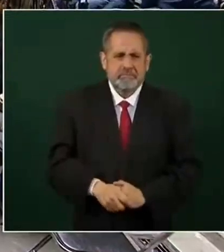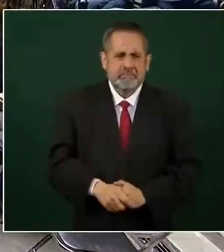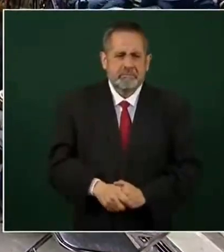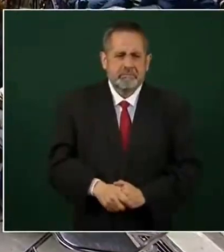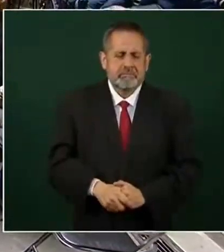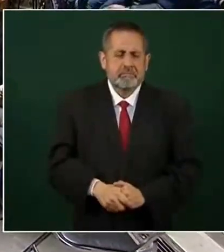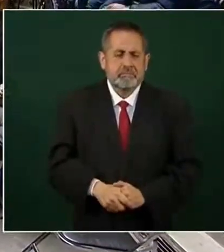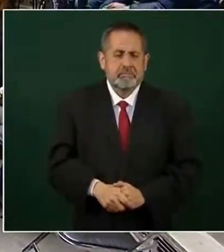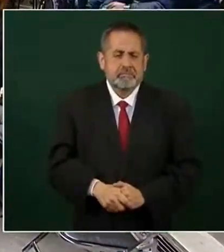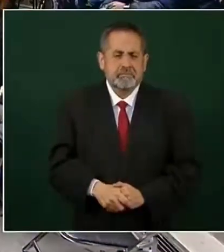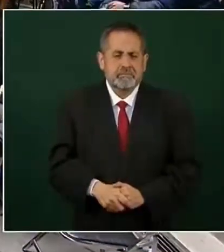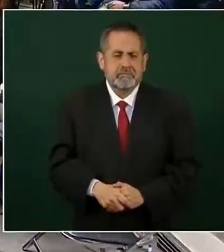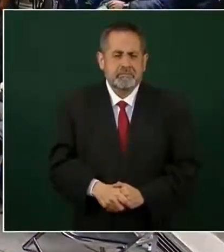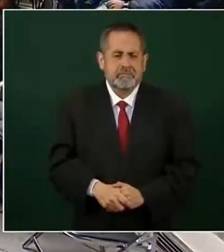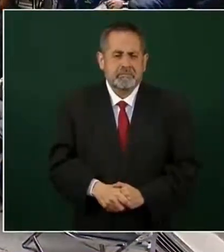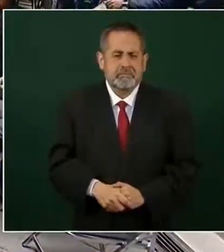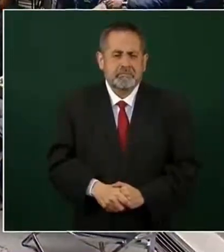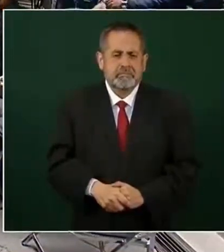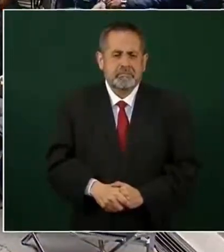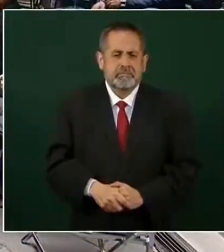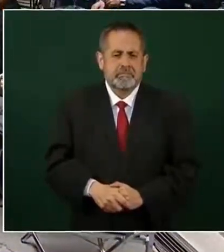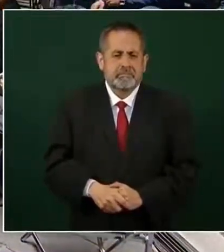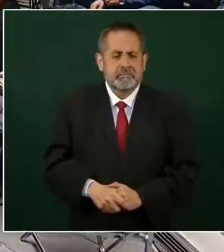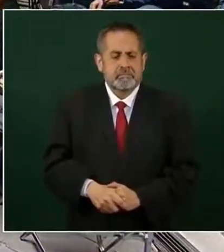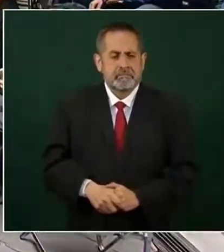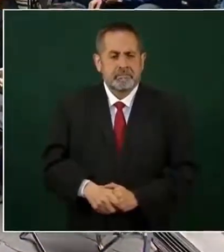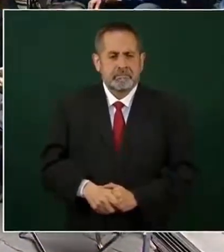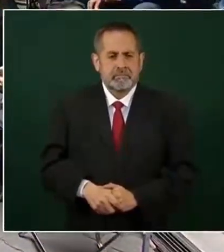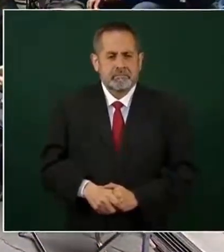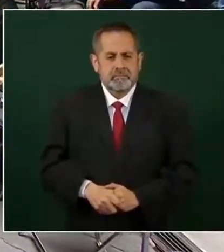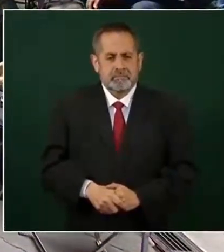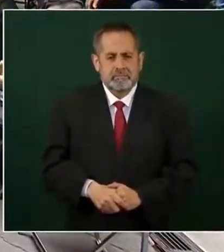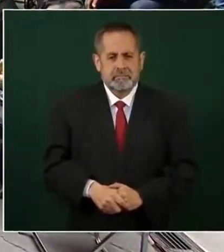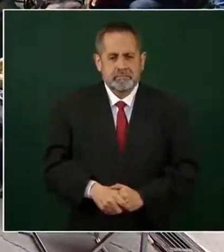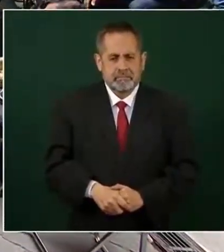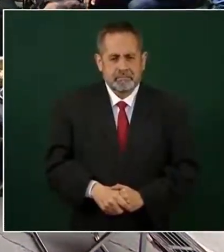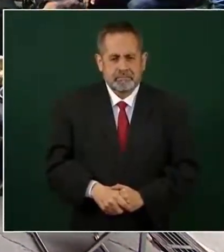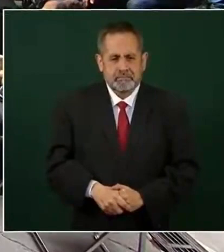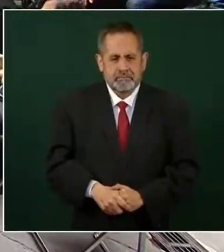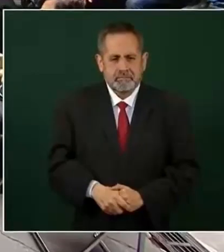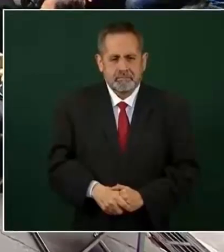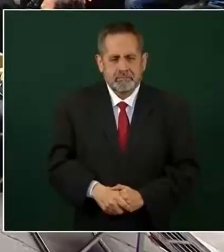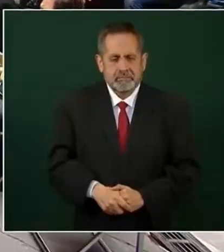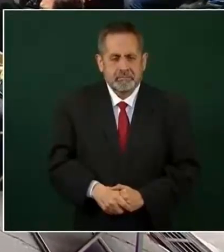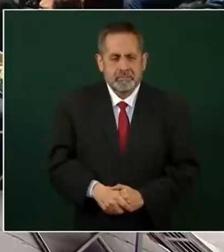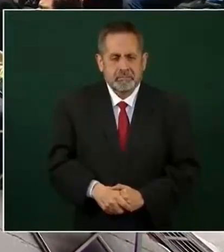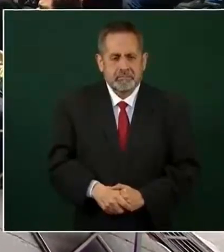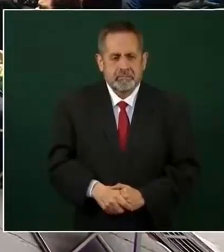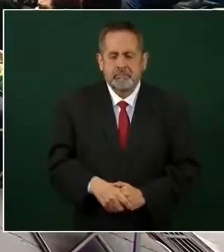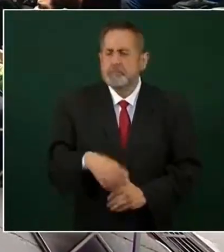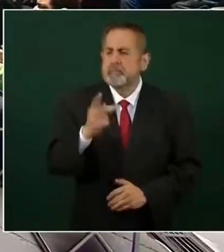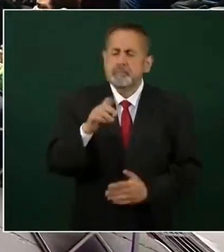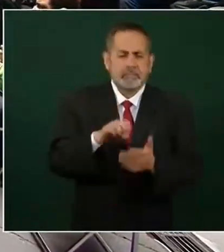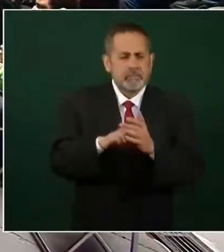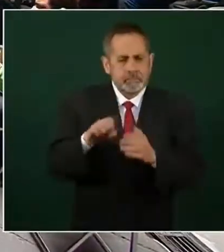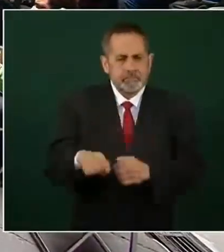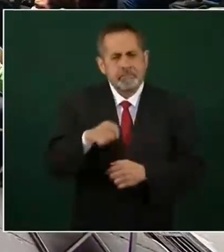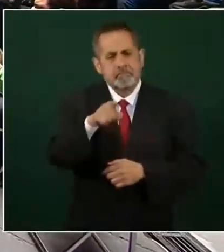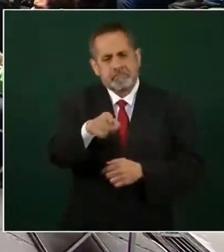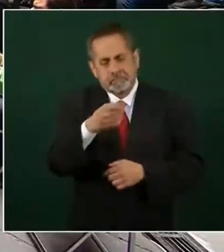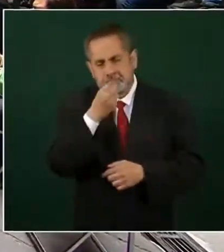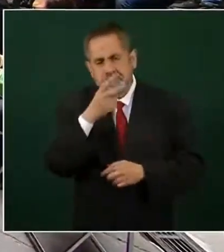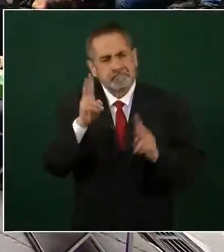históricos porque ya no representan lo que en su inicio tal vez representaron algo, muy como por ejemplo las marchas feministas. Pero, pero... ejemplo, ese es un tema